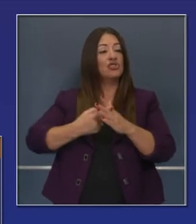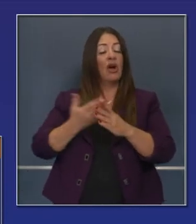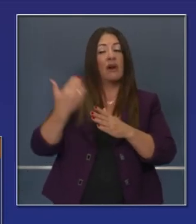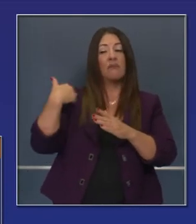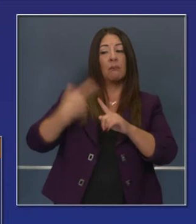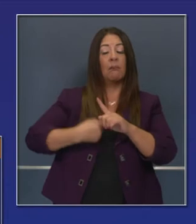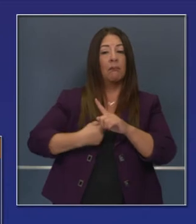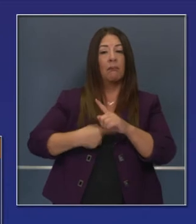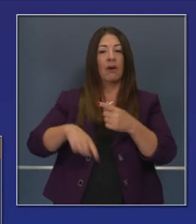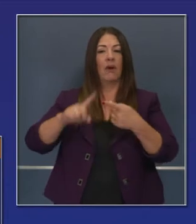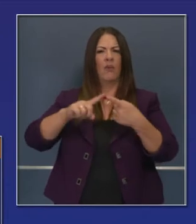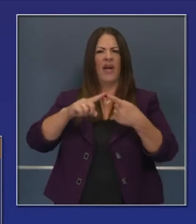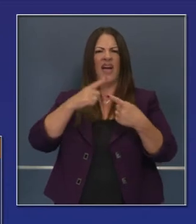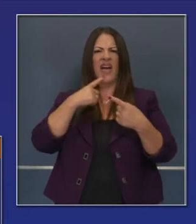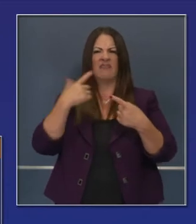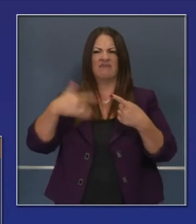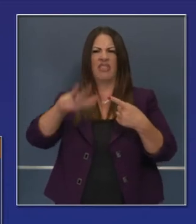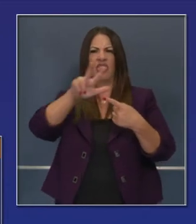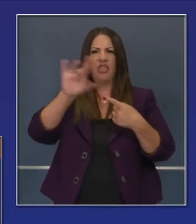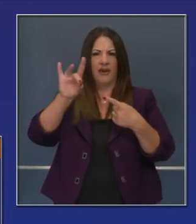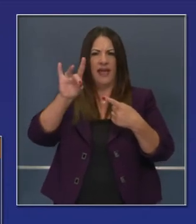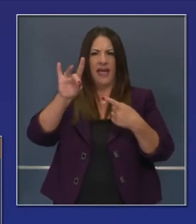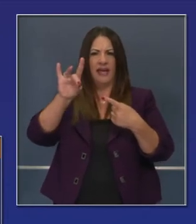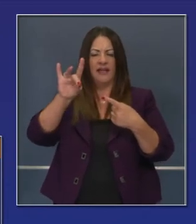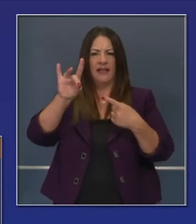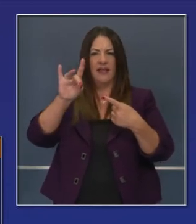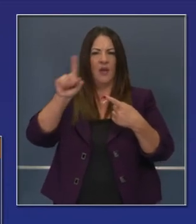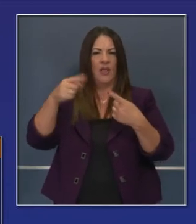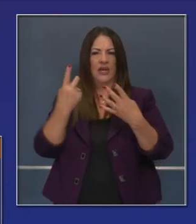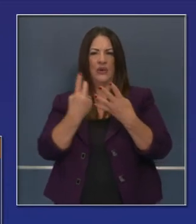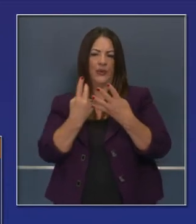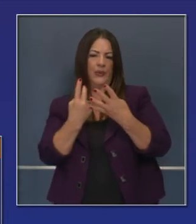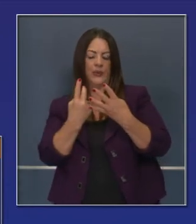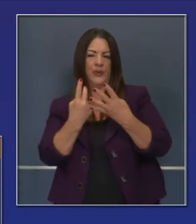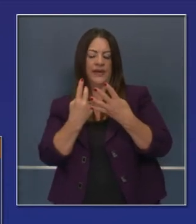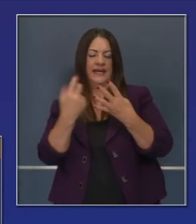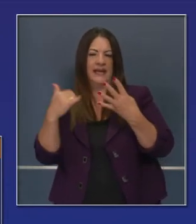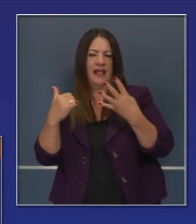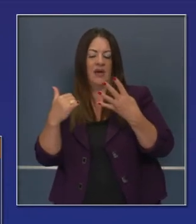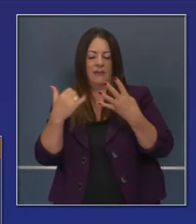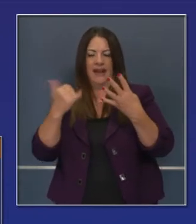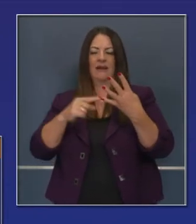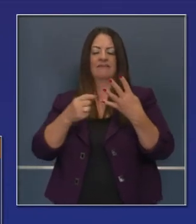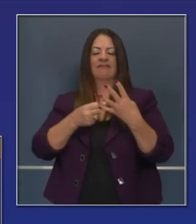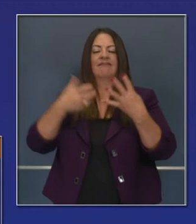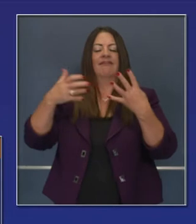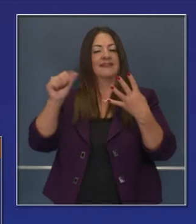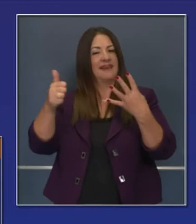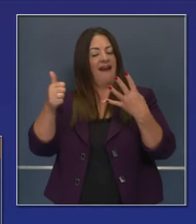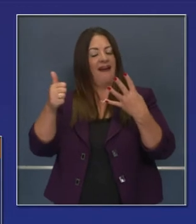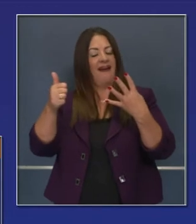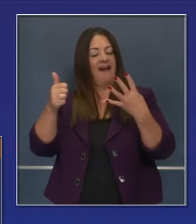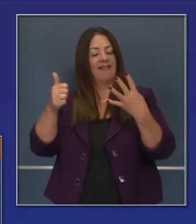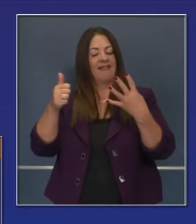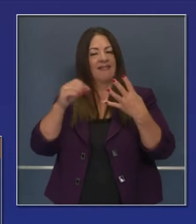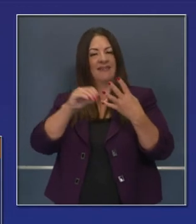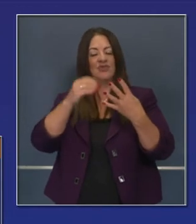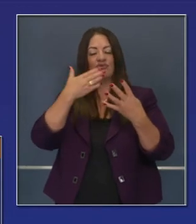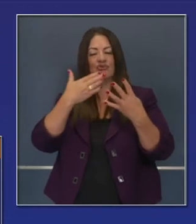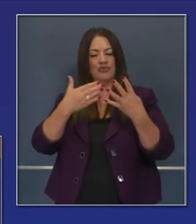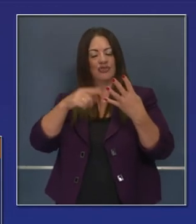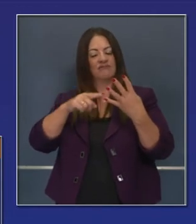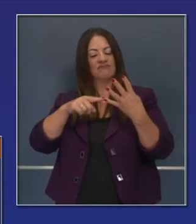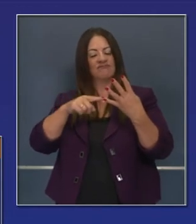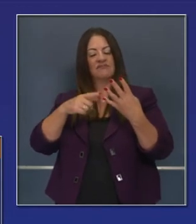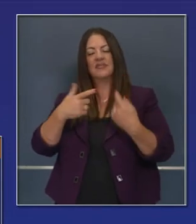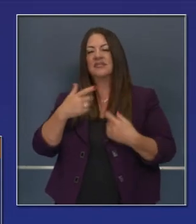morado. Y así que sí ha habido bastante movimiento. Ahora 10 en el amarillo. Antes eran solo dos. Así que estamos